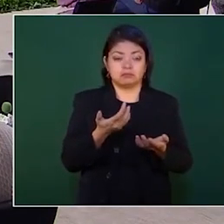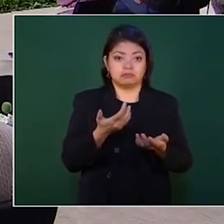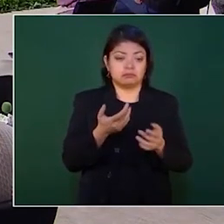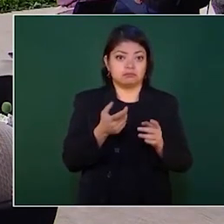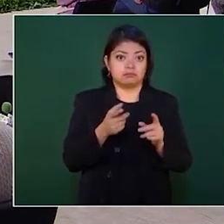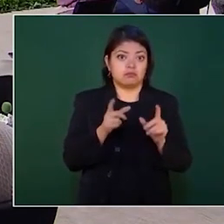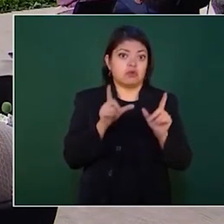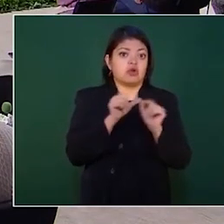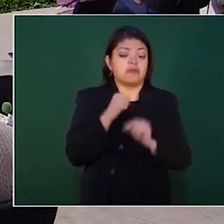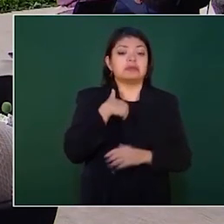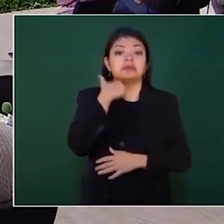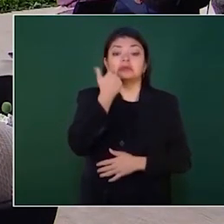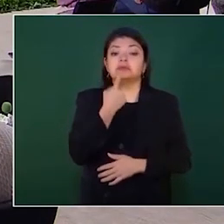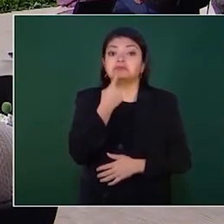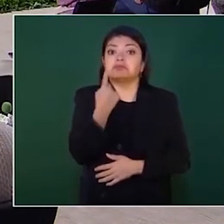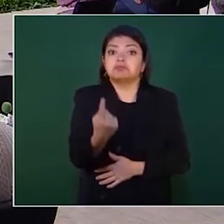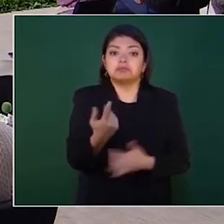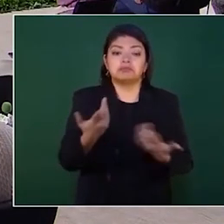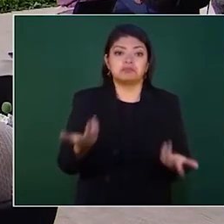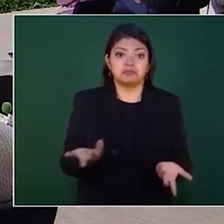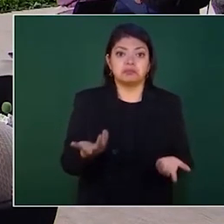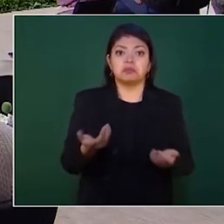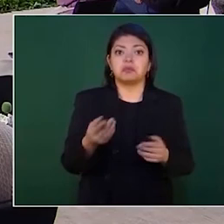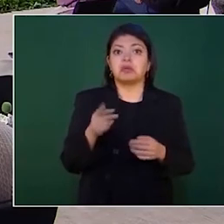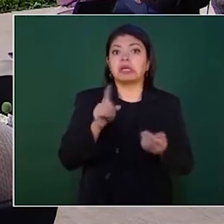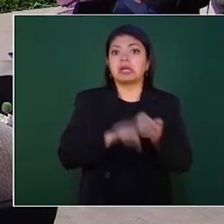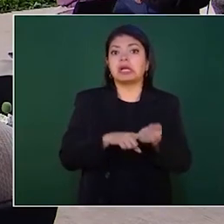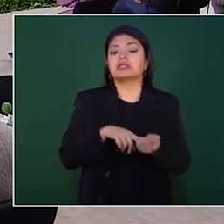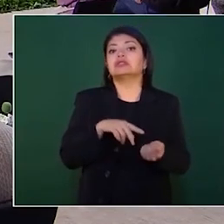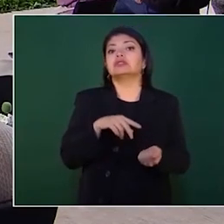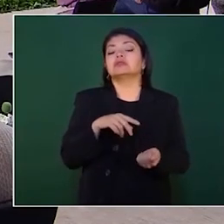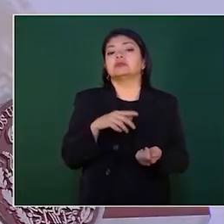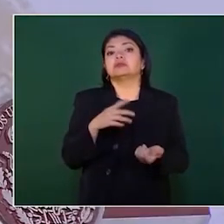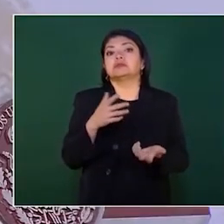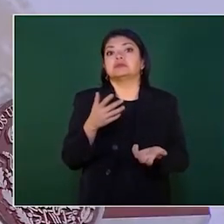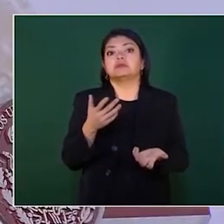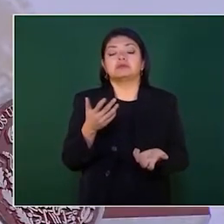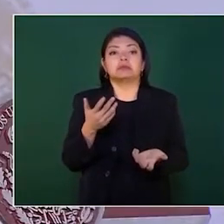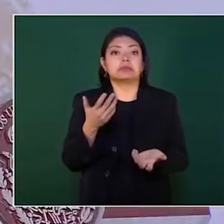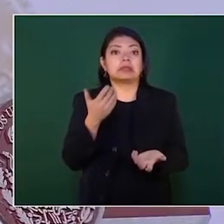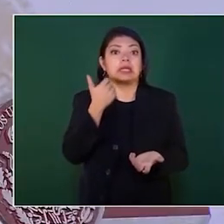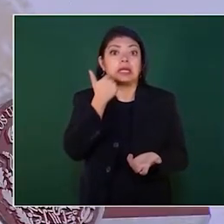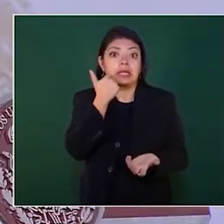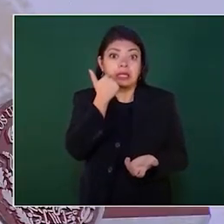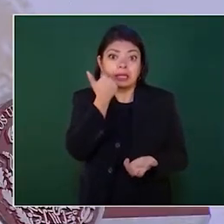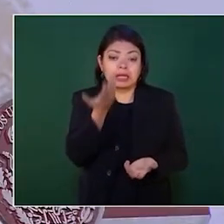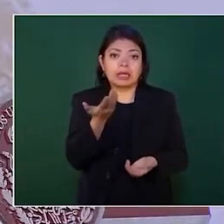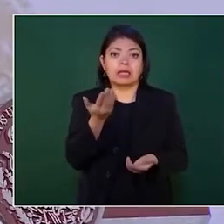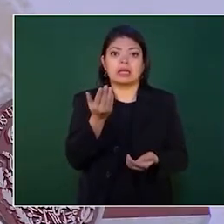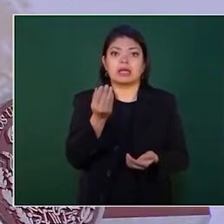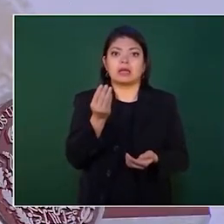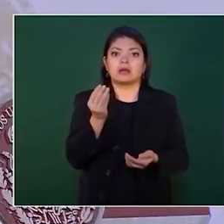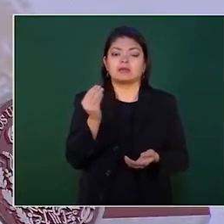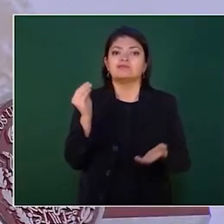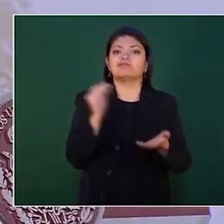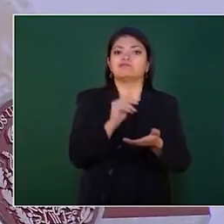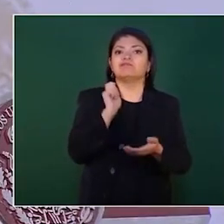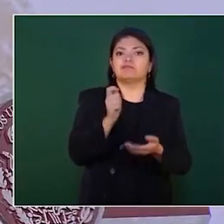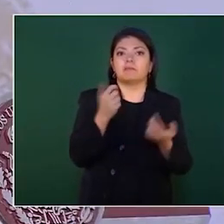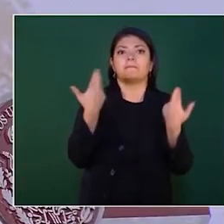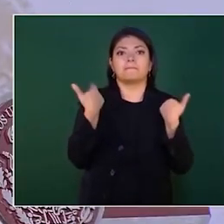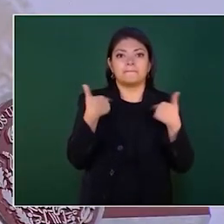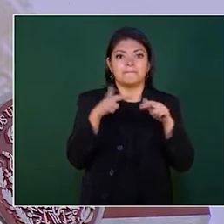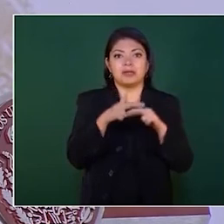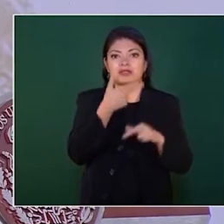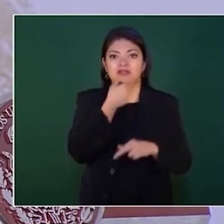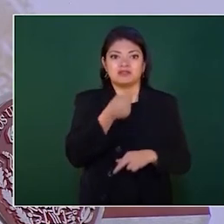Simplemente decir que pusimos sobre la mesa la posibilidad de incluir al Magisterio, maestras y maestros,